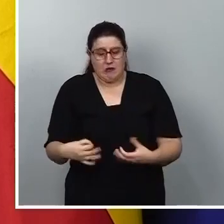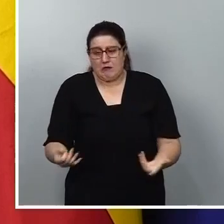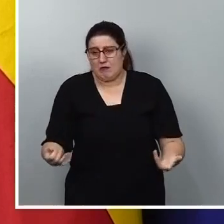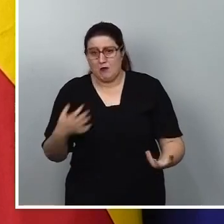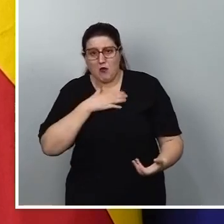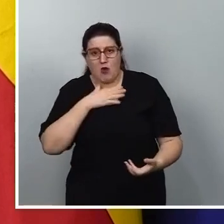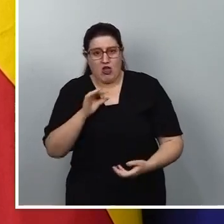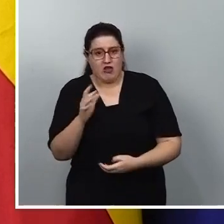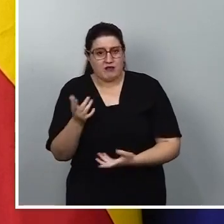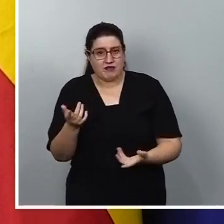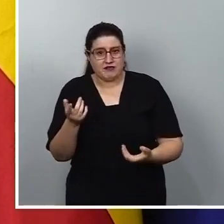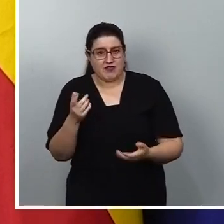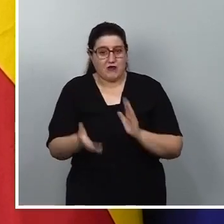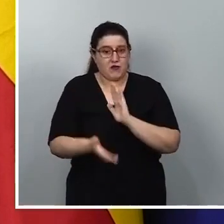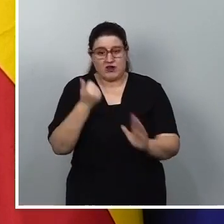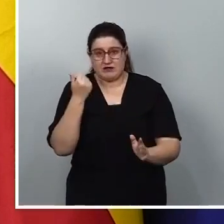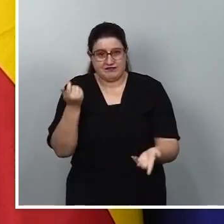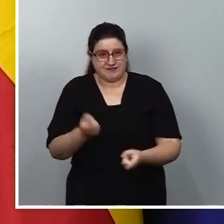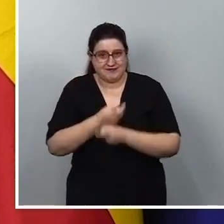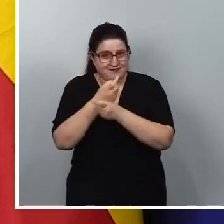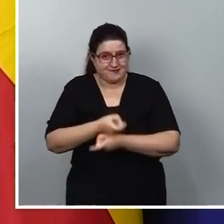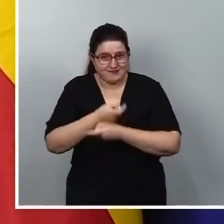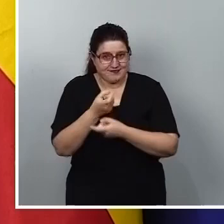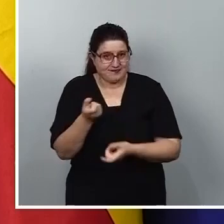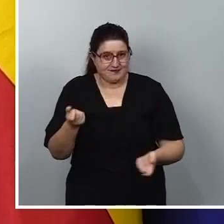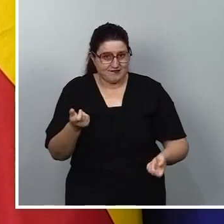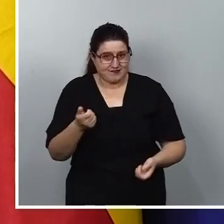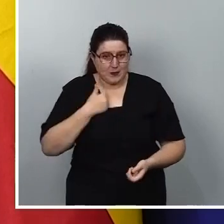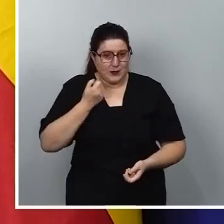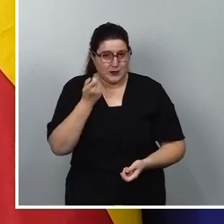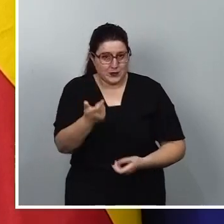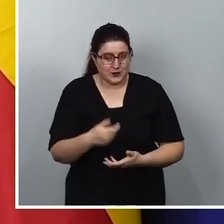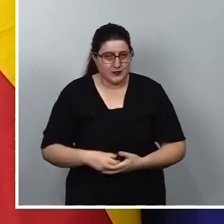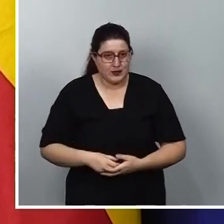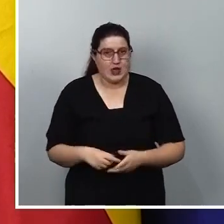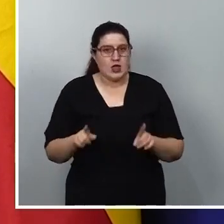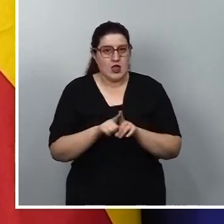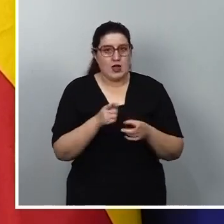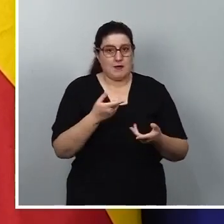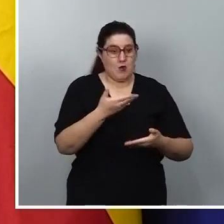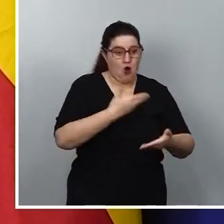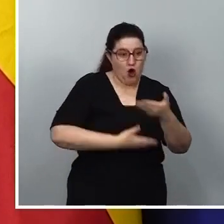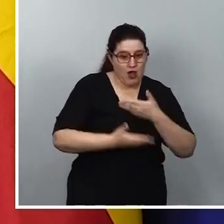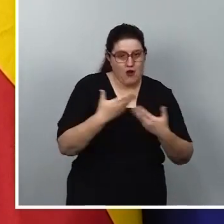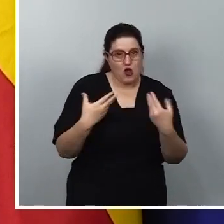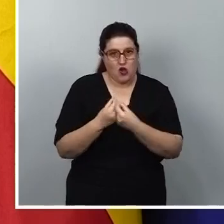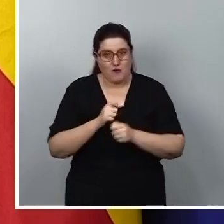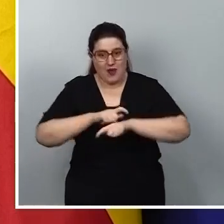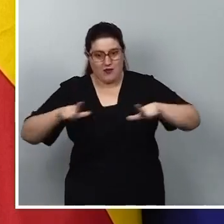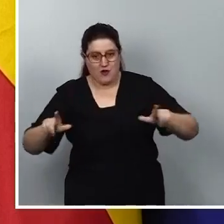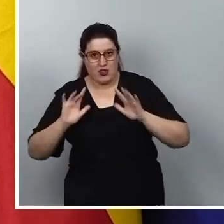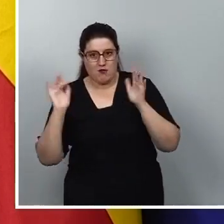posibilidades de ser retirados. Quiero destacar que el Oberaxe mantiene una relación de colaboración con las plataformas de Internet